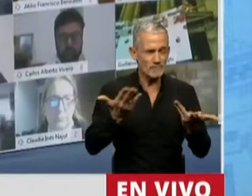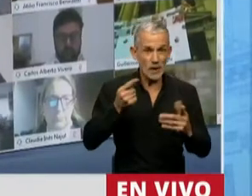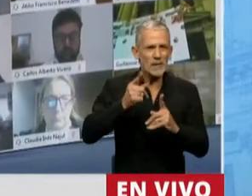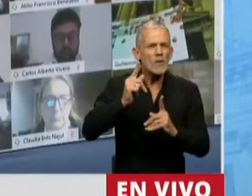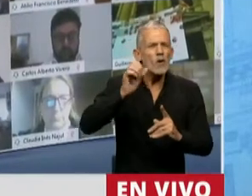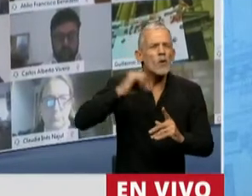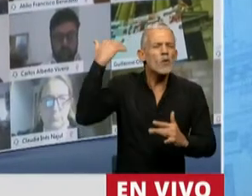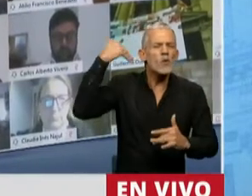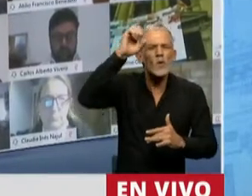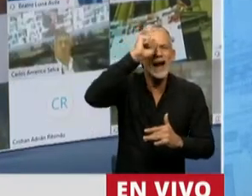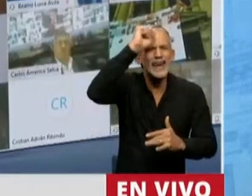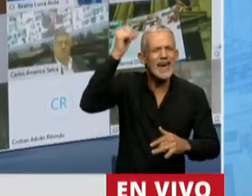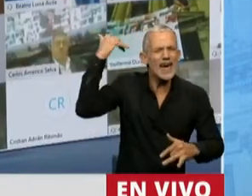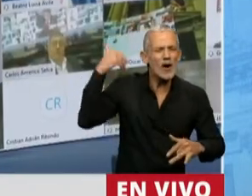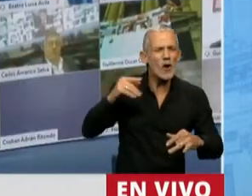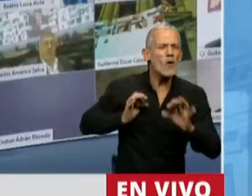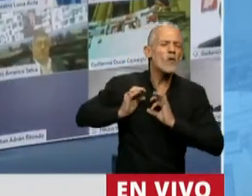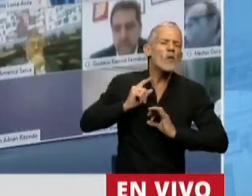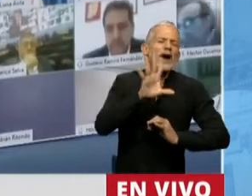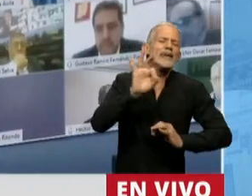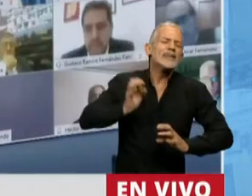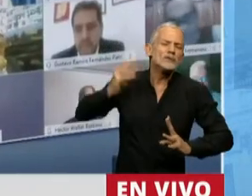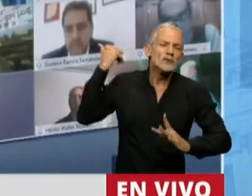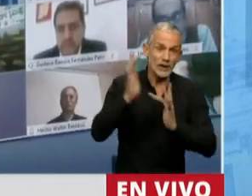griegos desde el siglo V antes de Cristo.